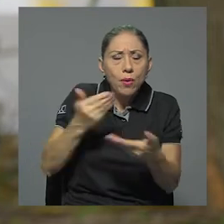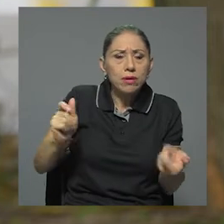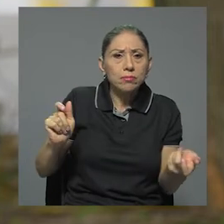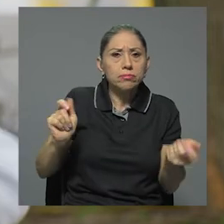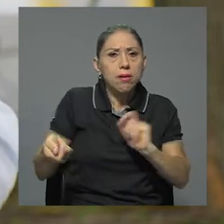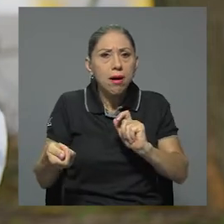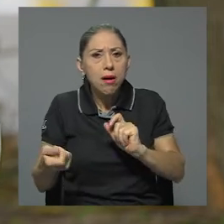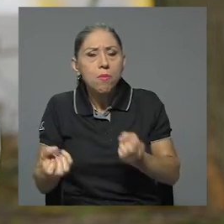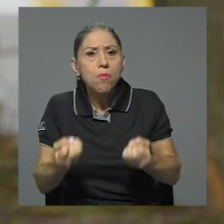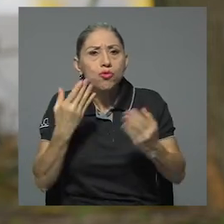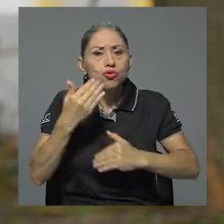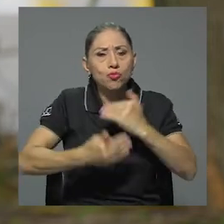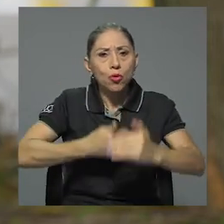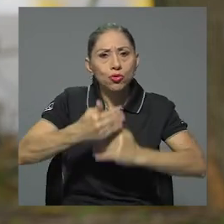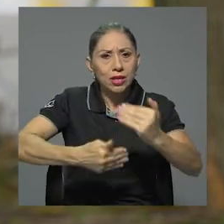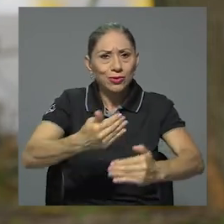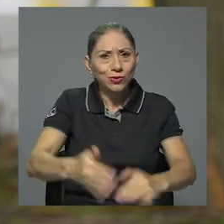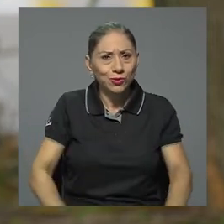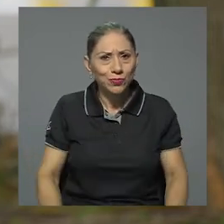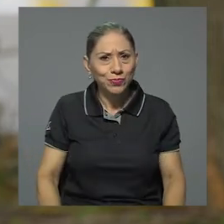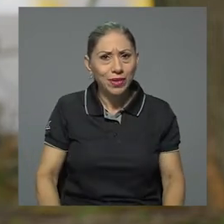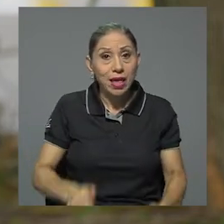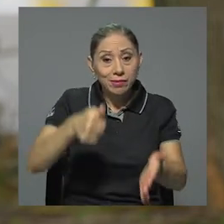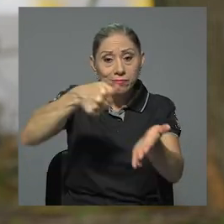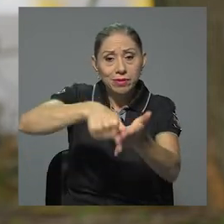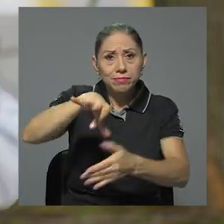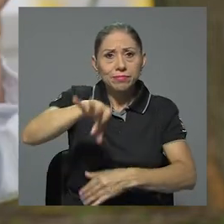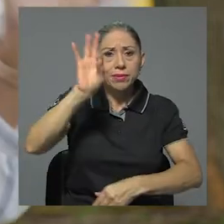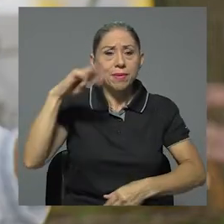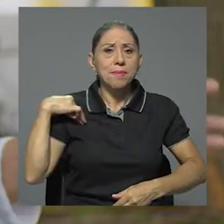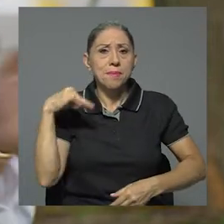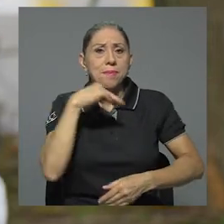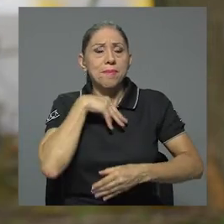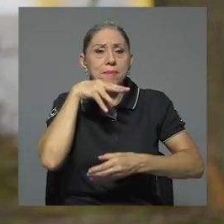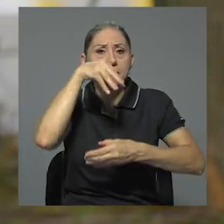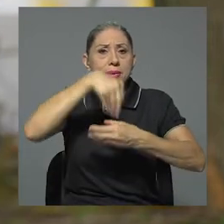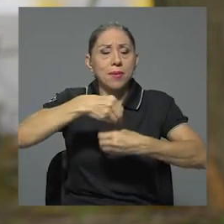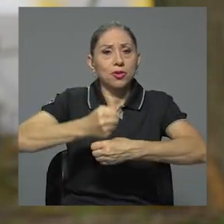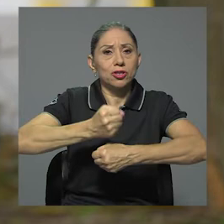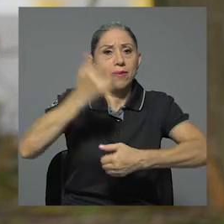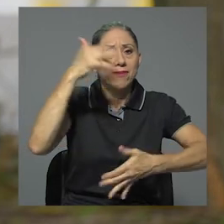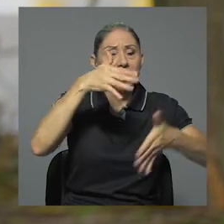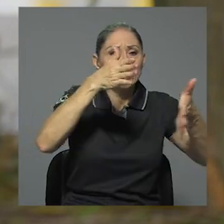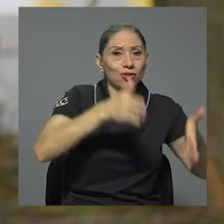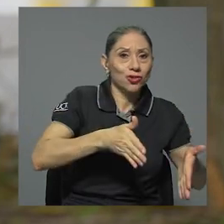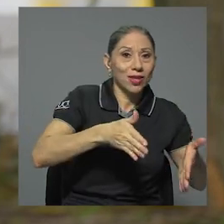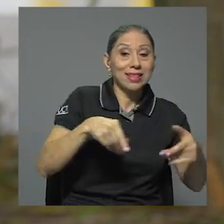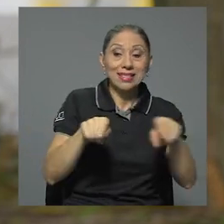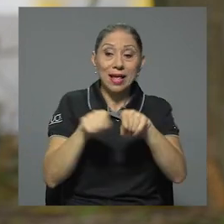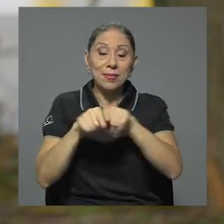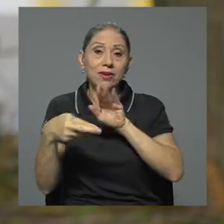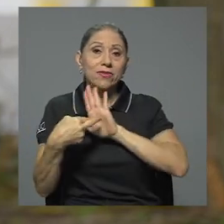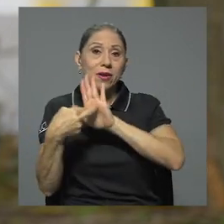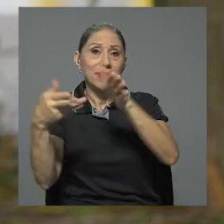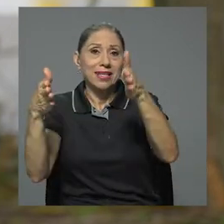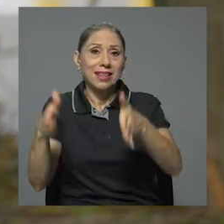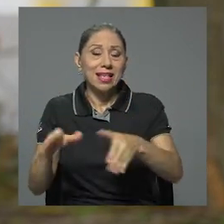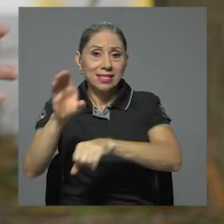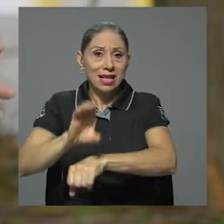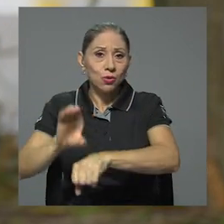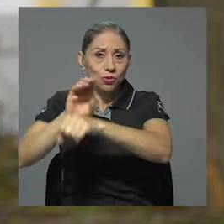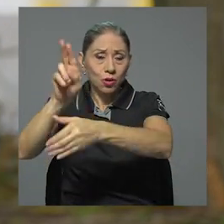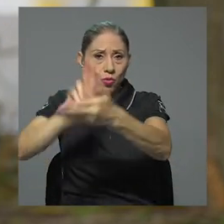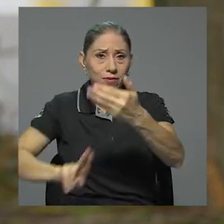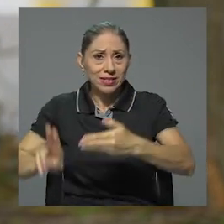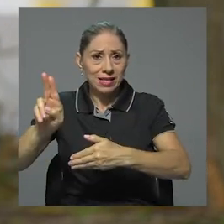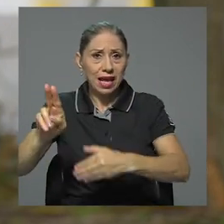procesos. La elección de los miembros de la Federación de Estudiantes y los representantes al consejo universitario, ya como parte final de la entrevista,